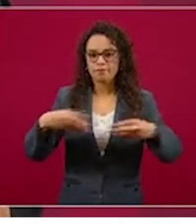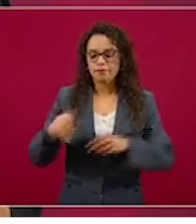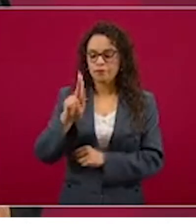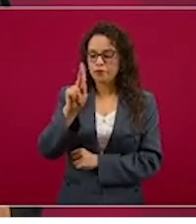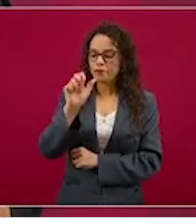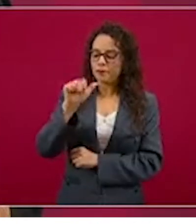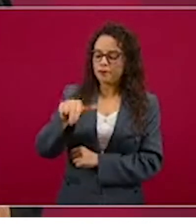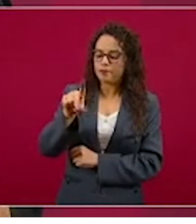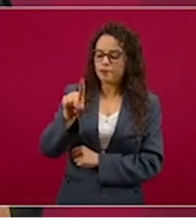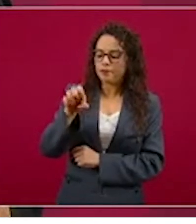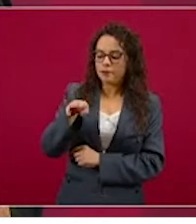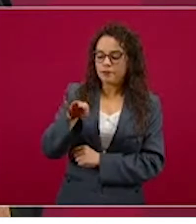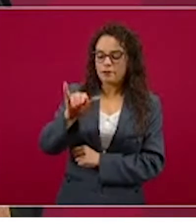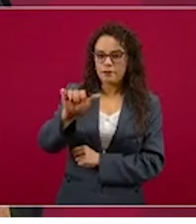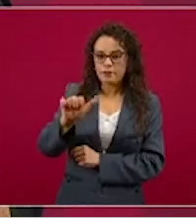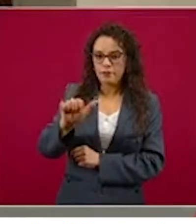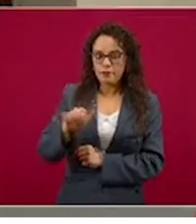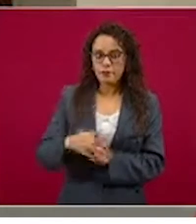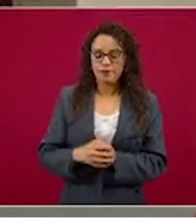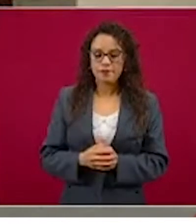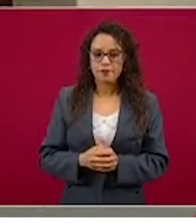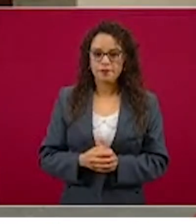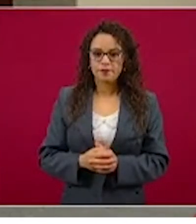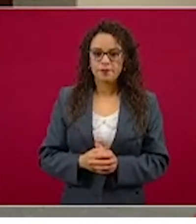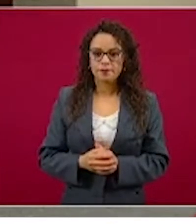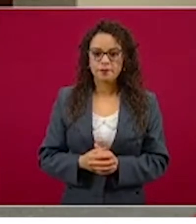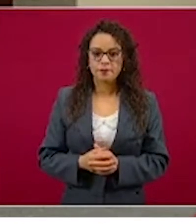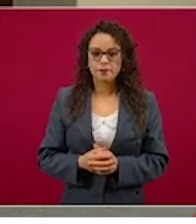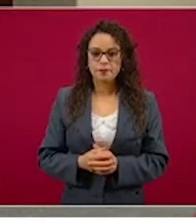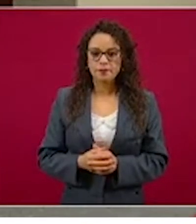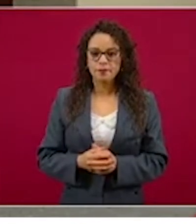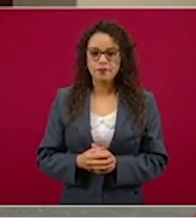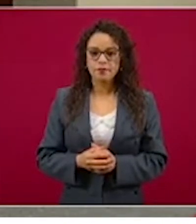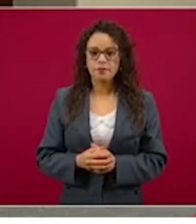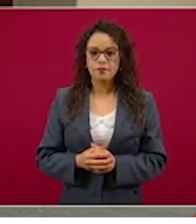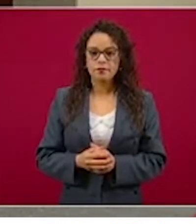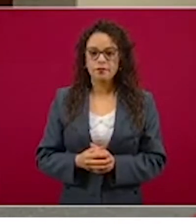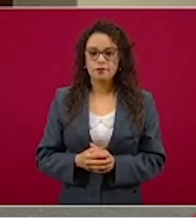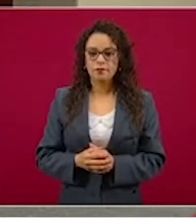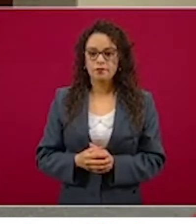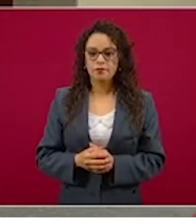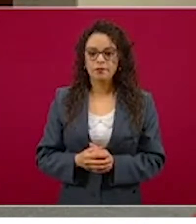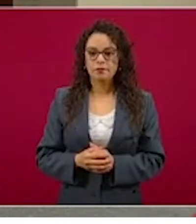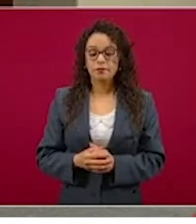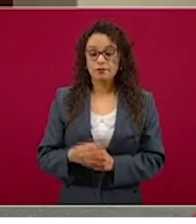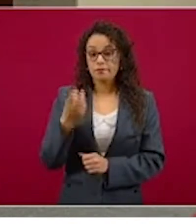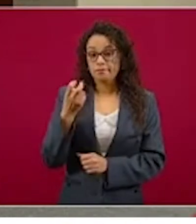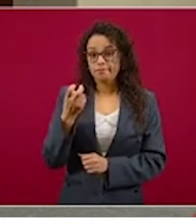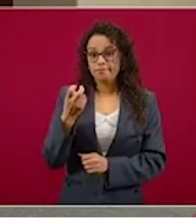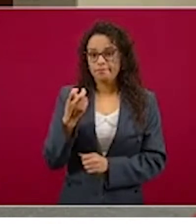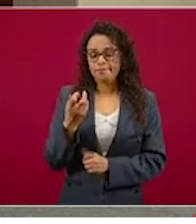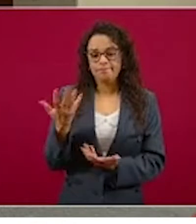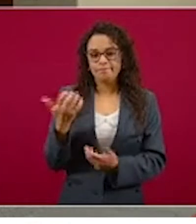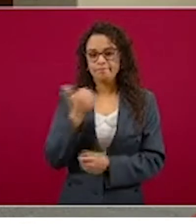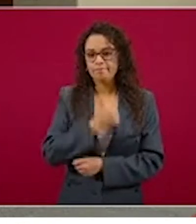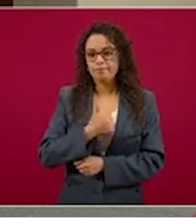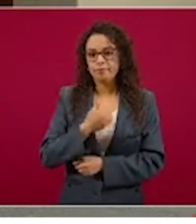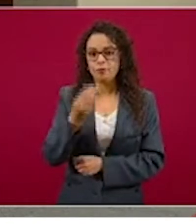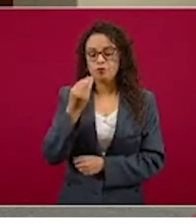ha costado vidas, que ha